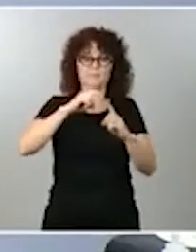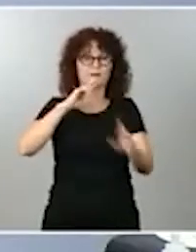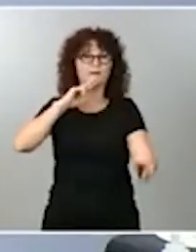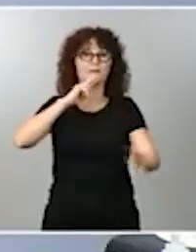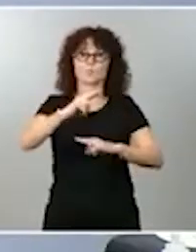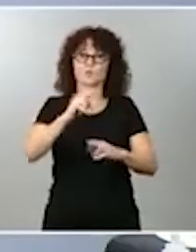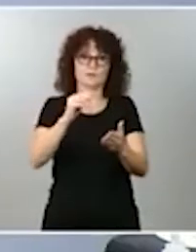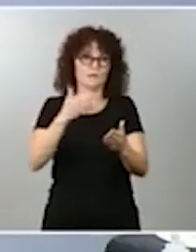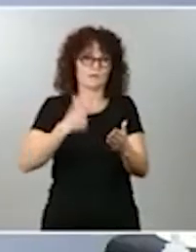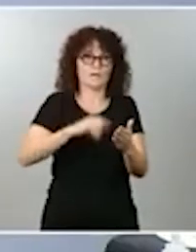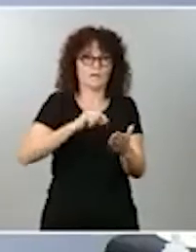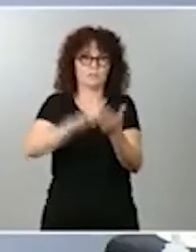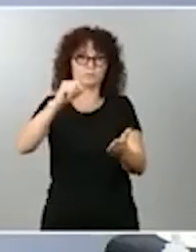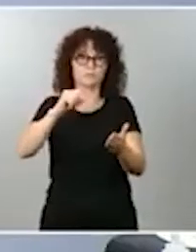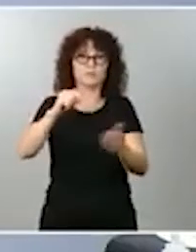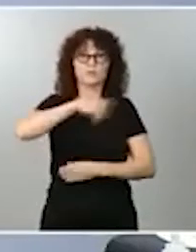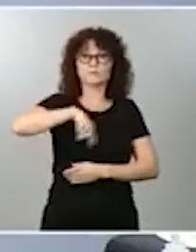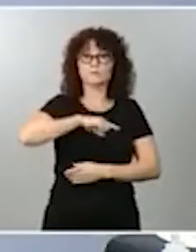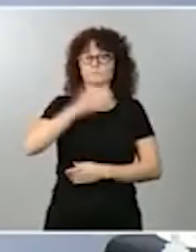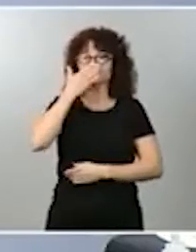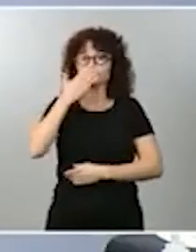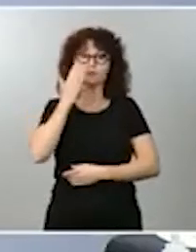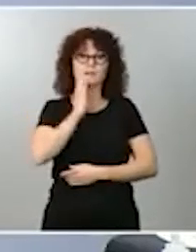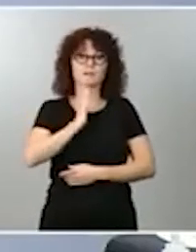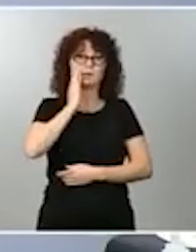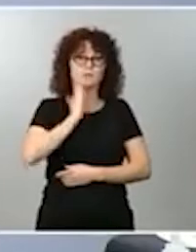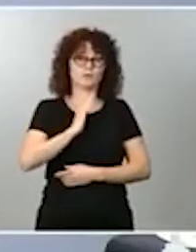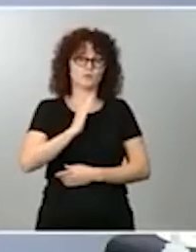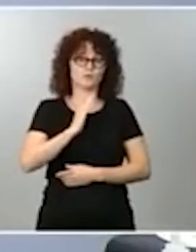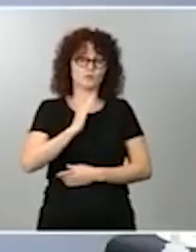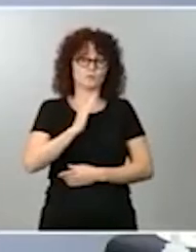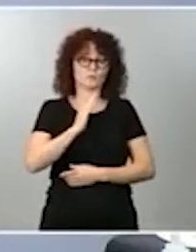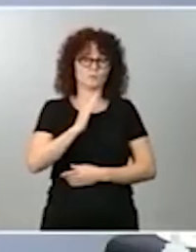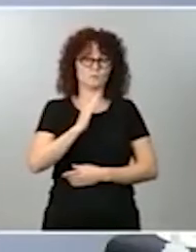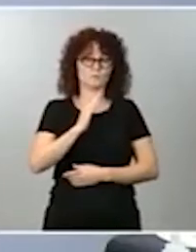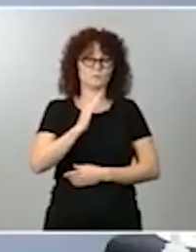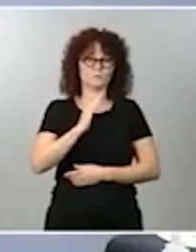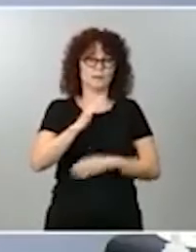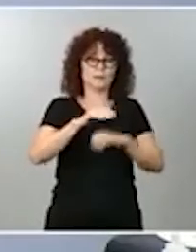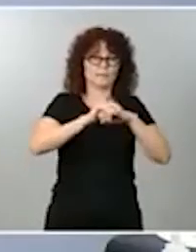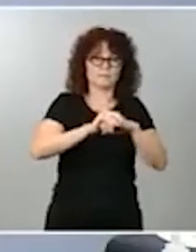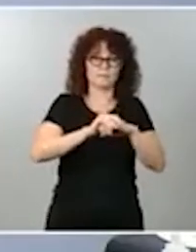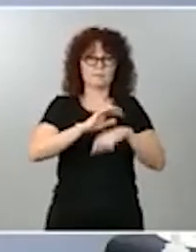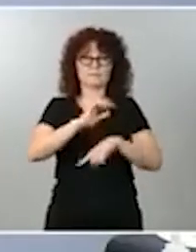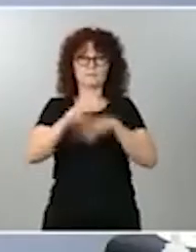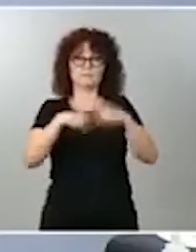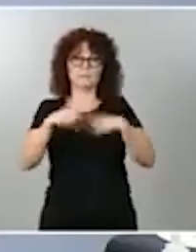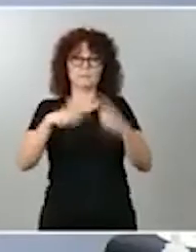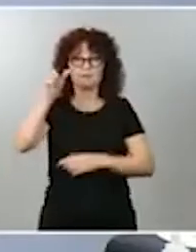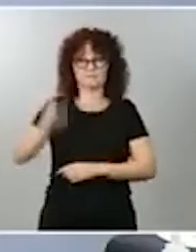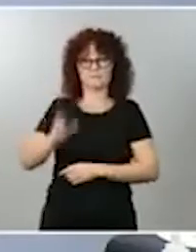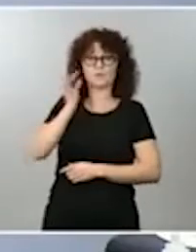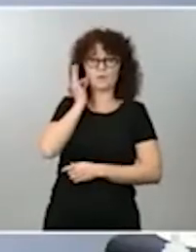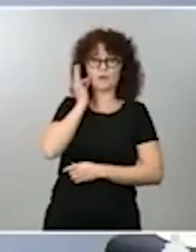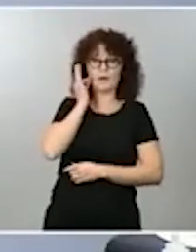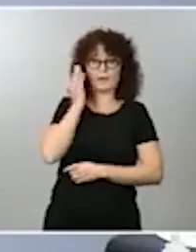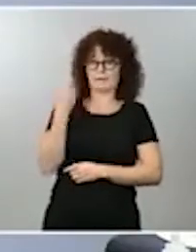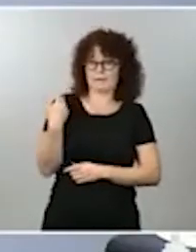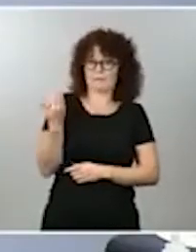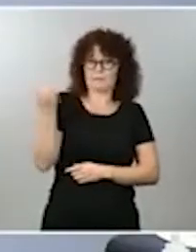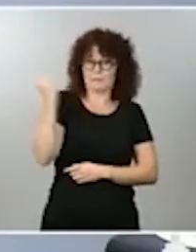afecto, nuestras condolencias a los familiares y las amistades de esta mujer asesinada. A partir de ahí, pues,